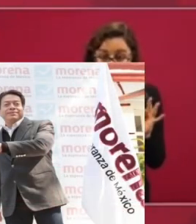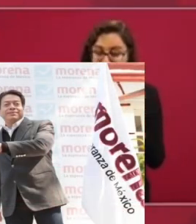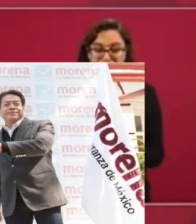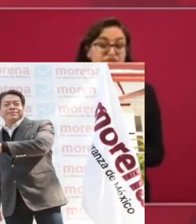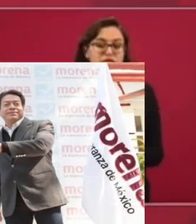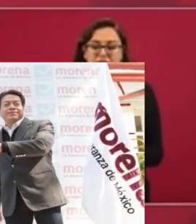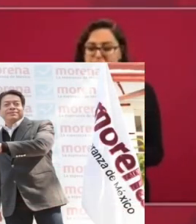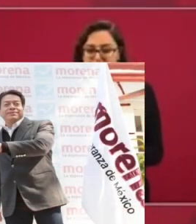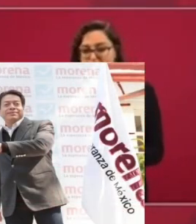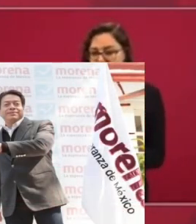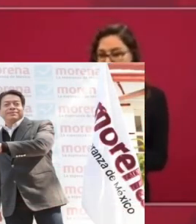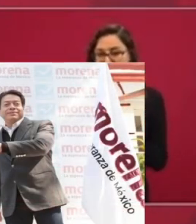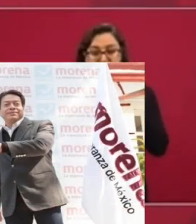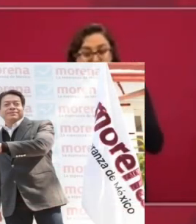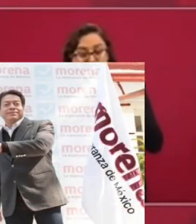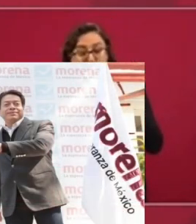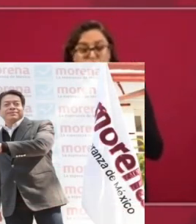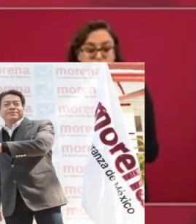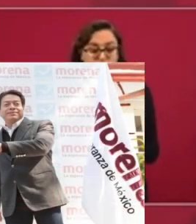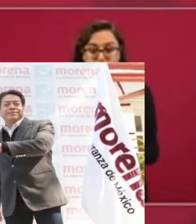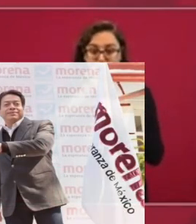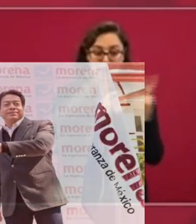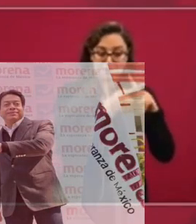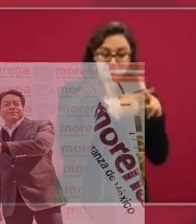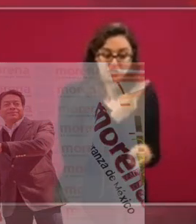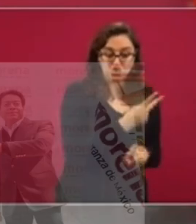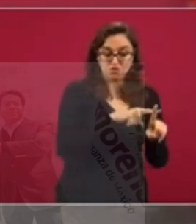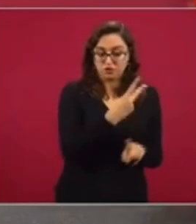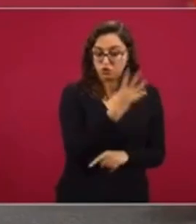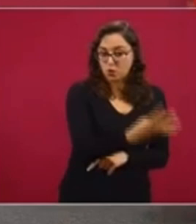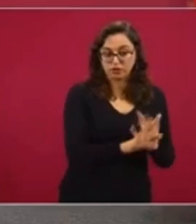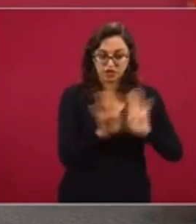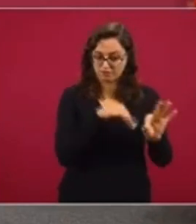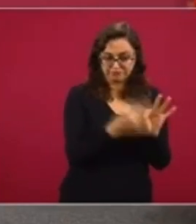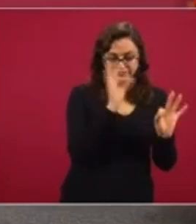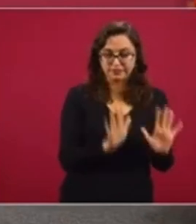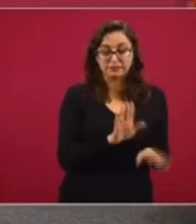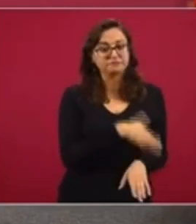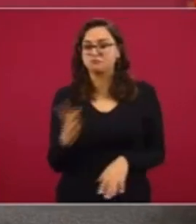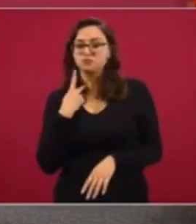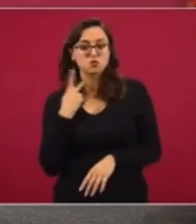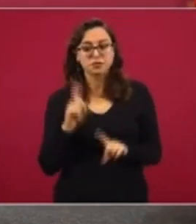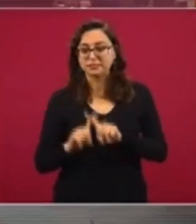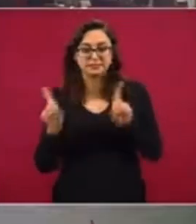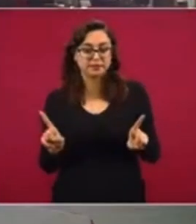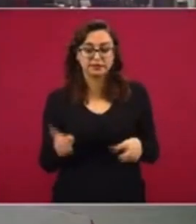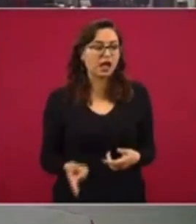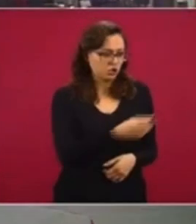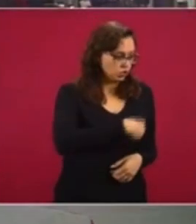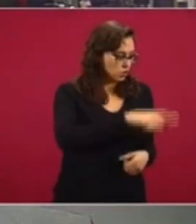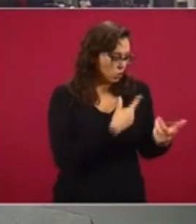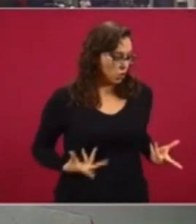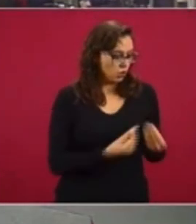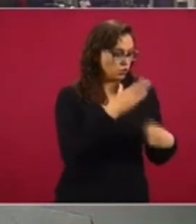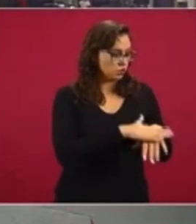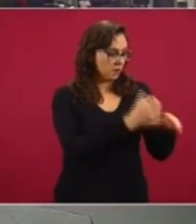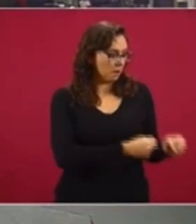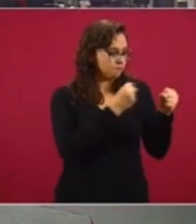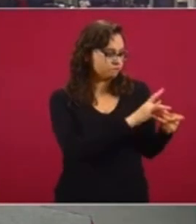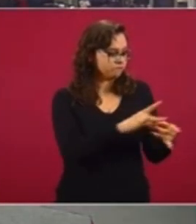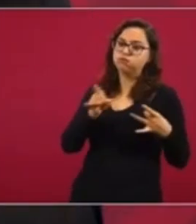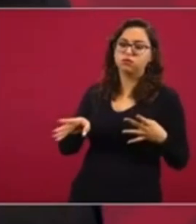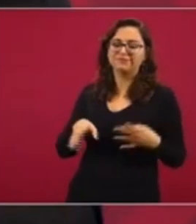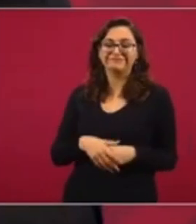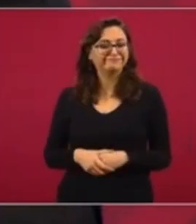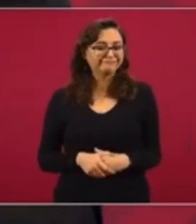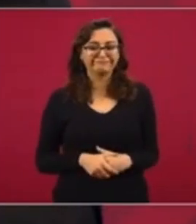de aproximación. No es que dos y dos son cuatro, no, no es así. A ver, nos unimos y de esta manera nos